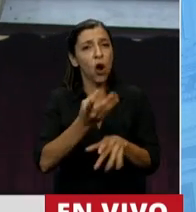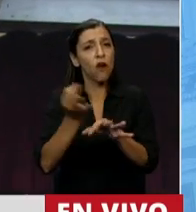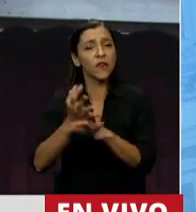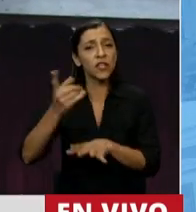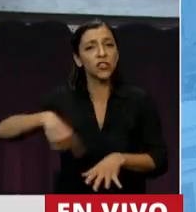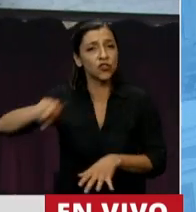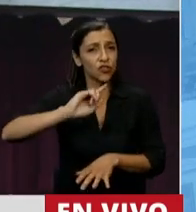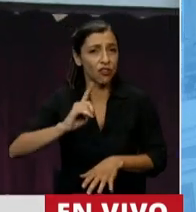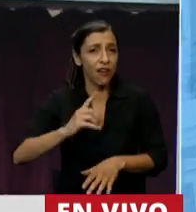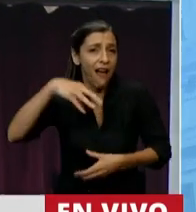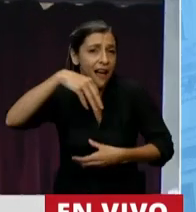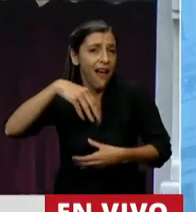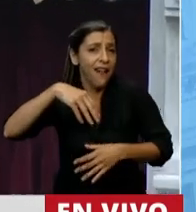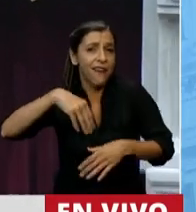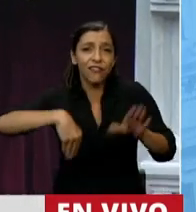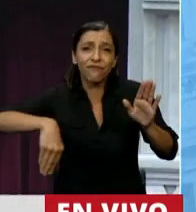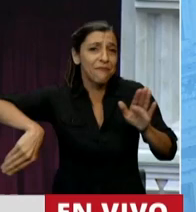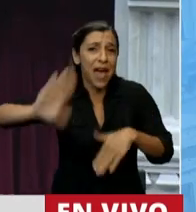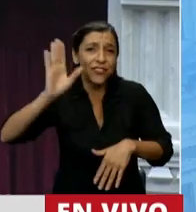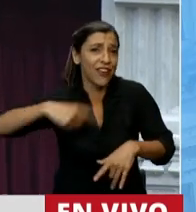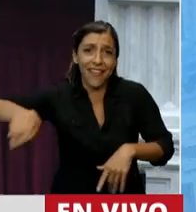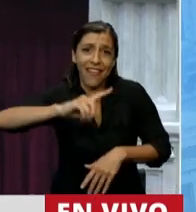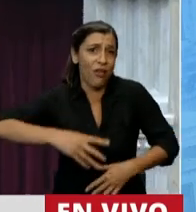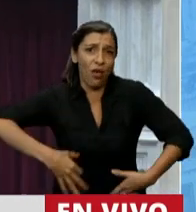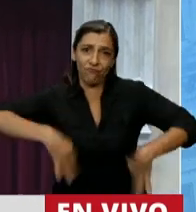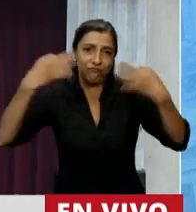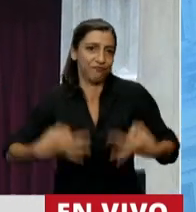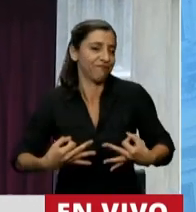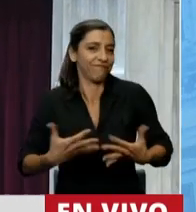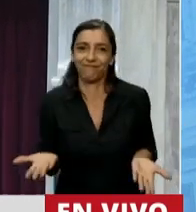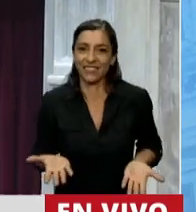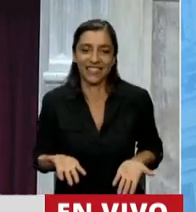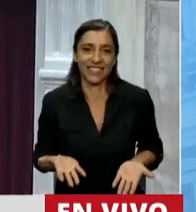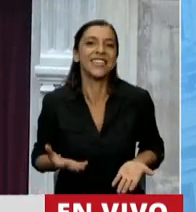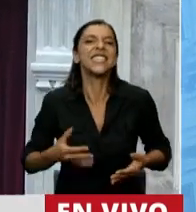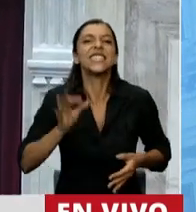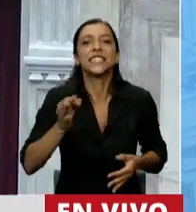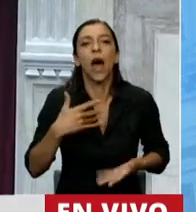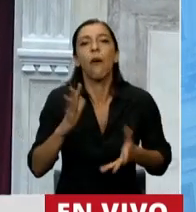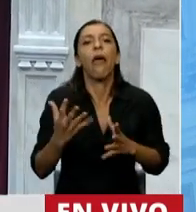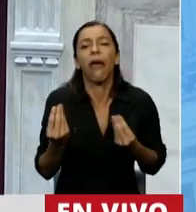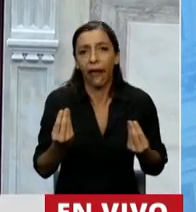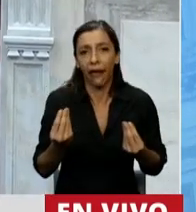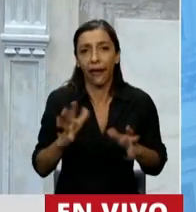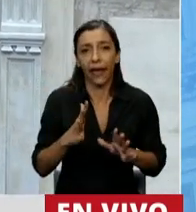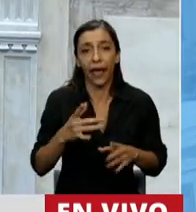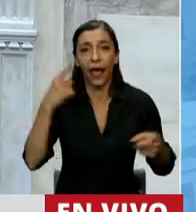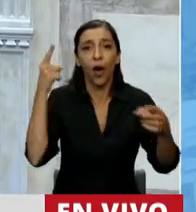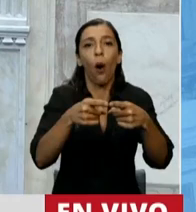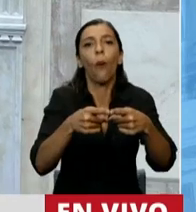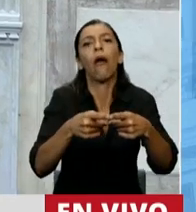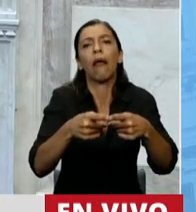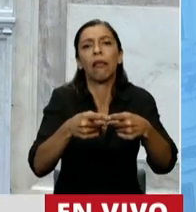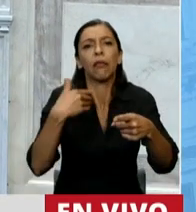principio ético según el cual el fin no justifica los medios. En esa